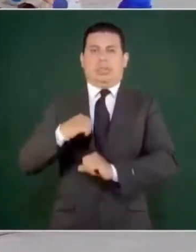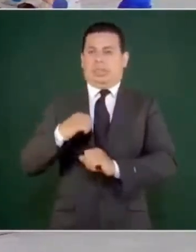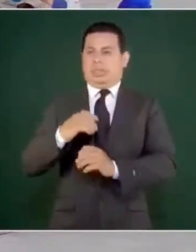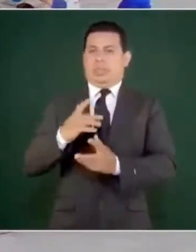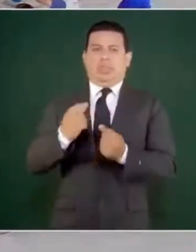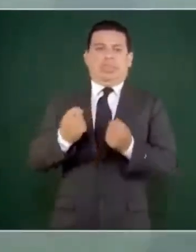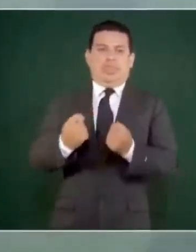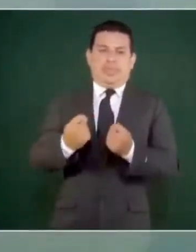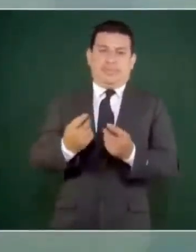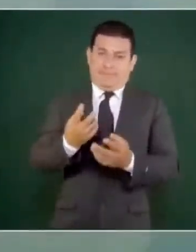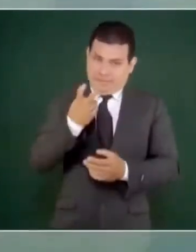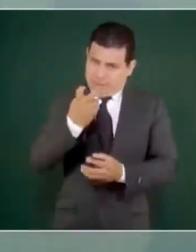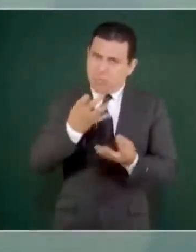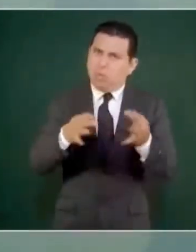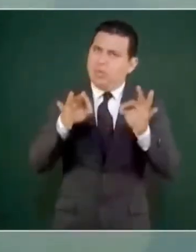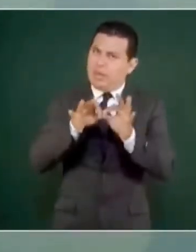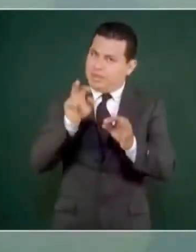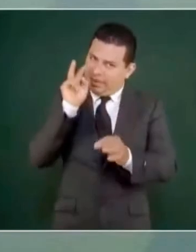Primero,